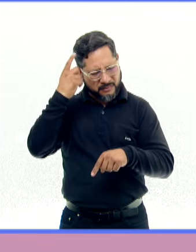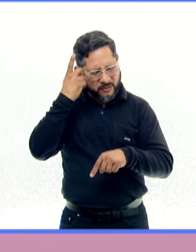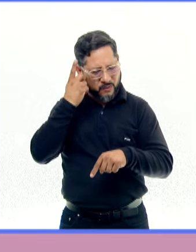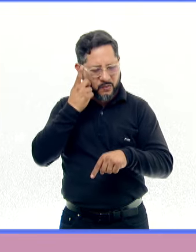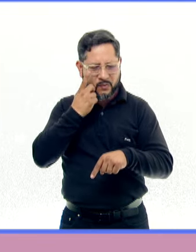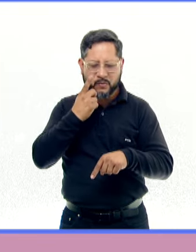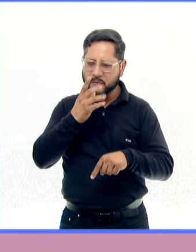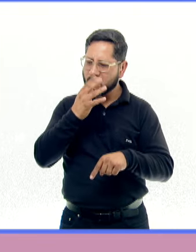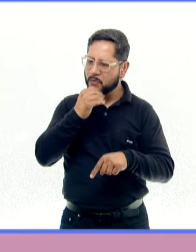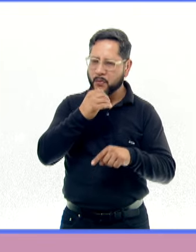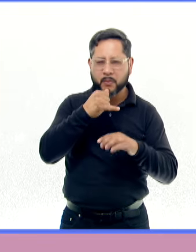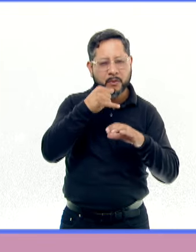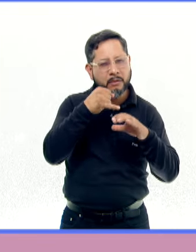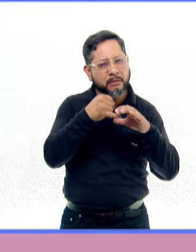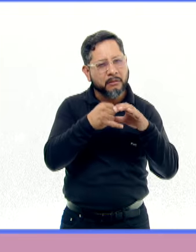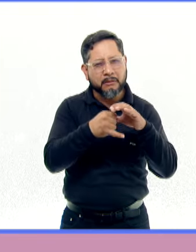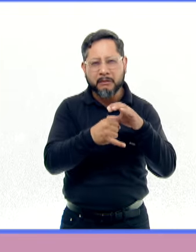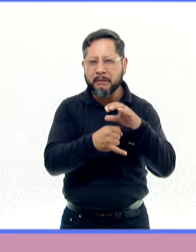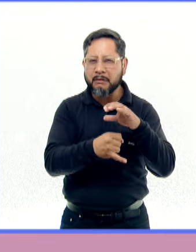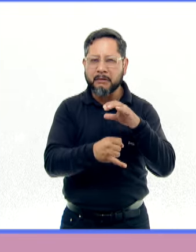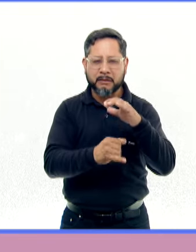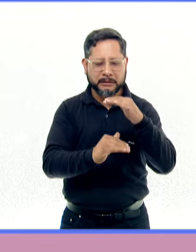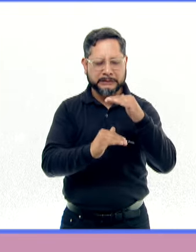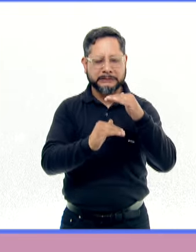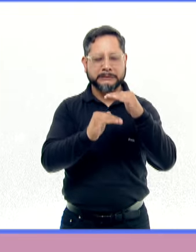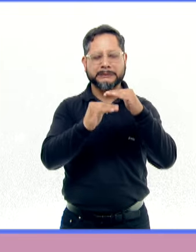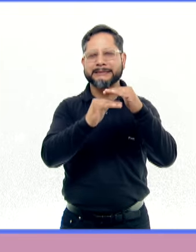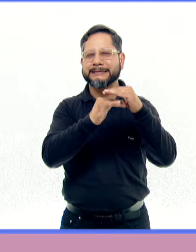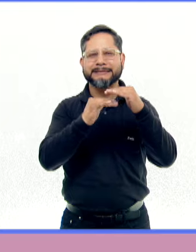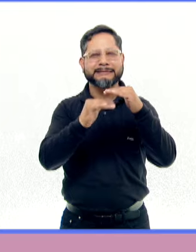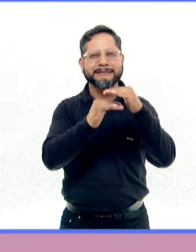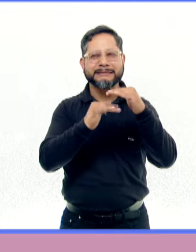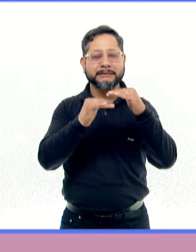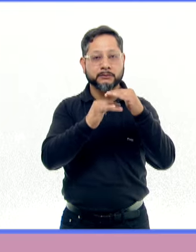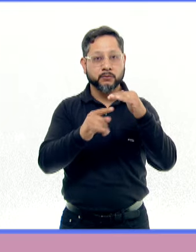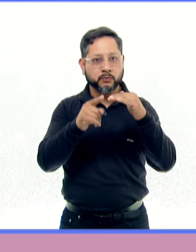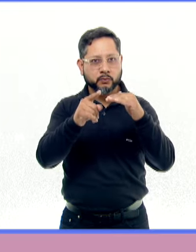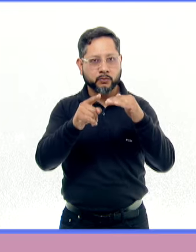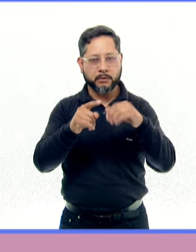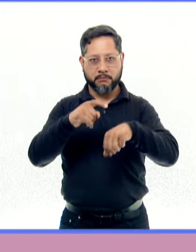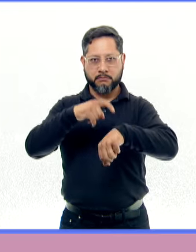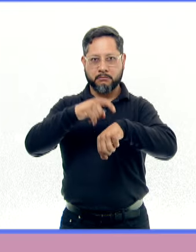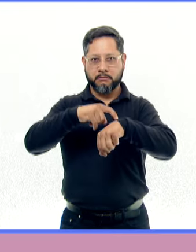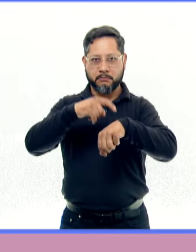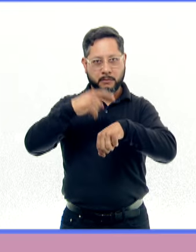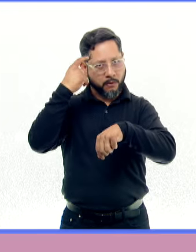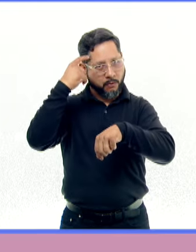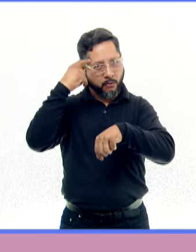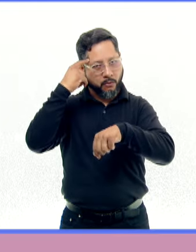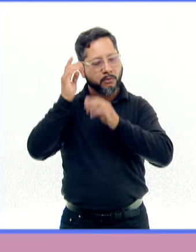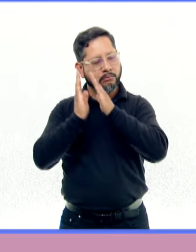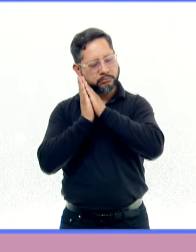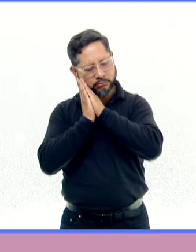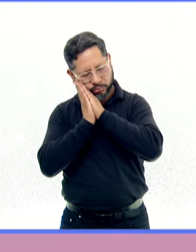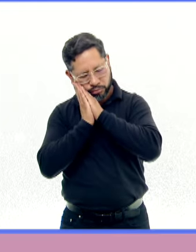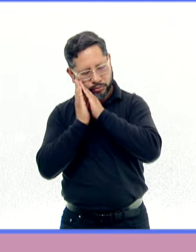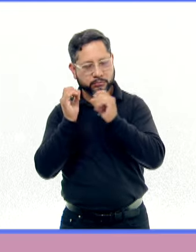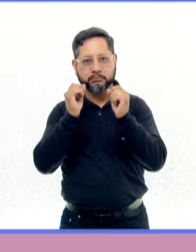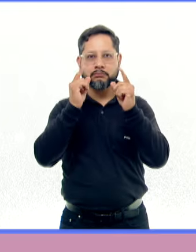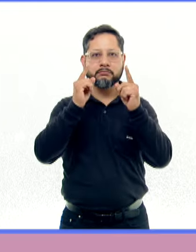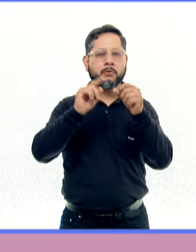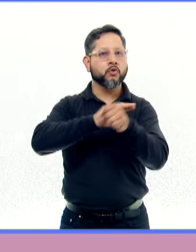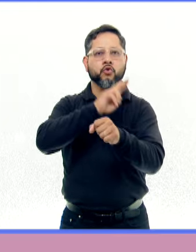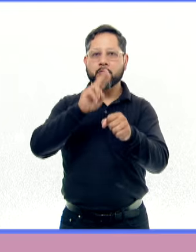afectada la fase profunda y aumenta la etapa superficial. Se recomienda tener horarios fijos para levantarse y acostarse, realizar